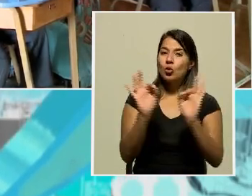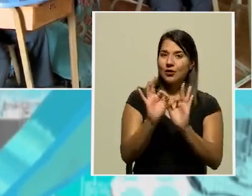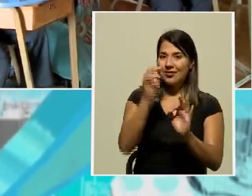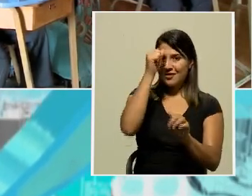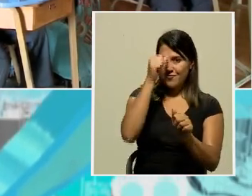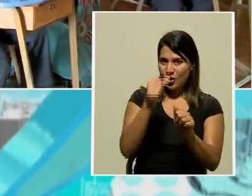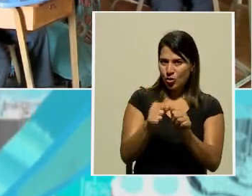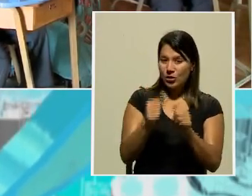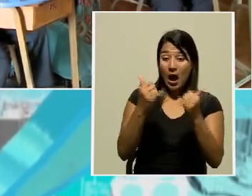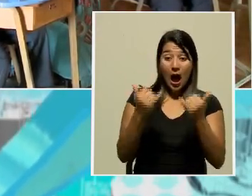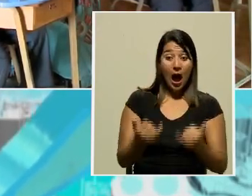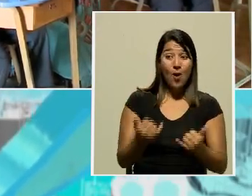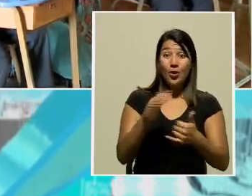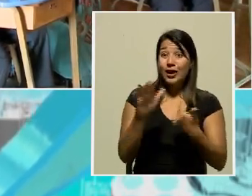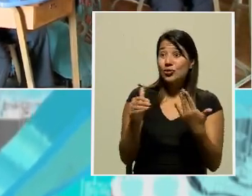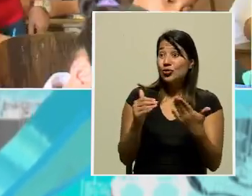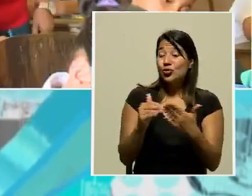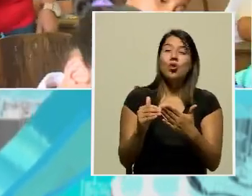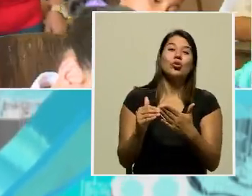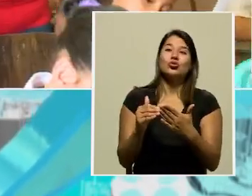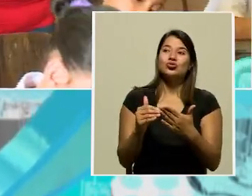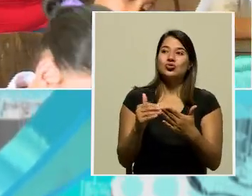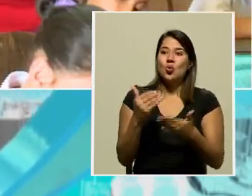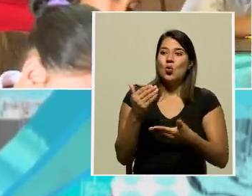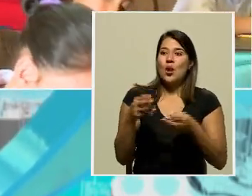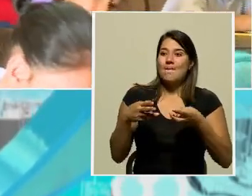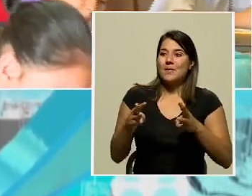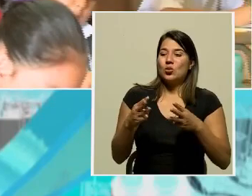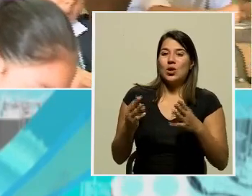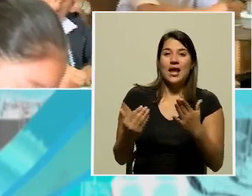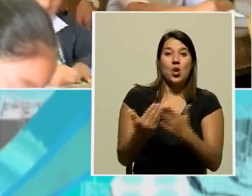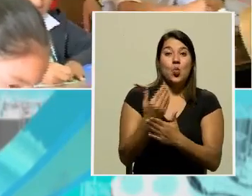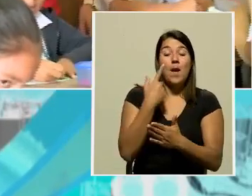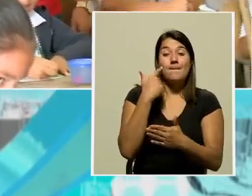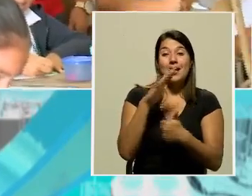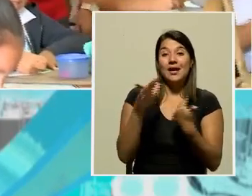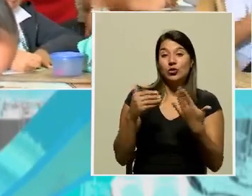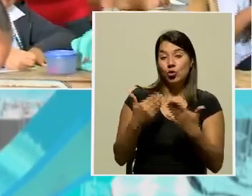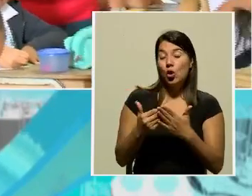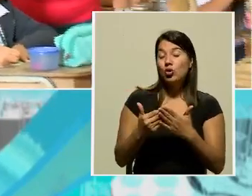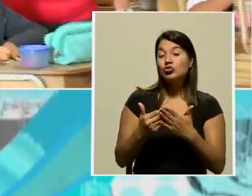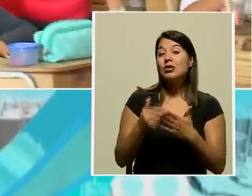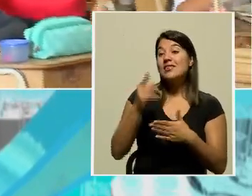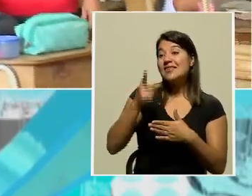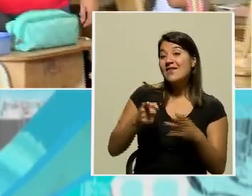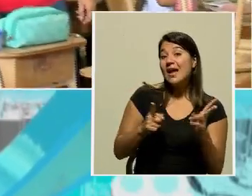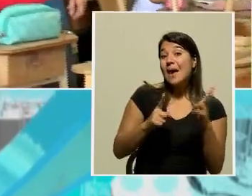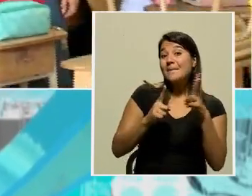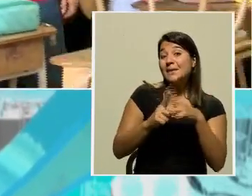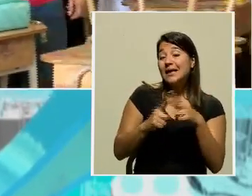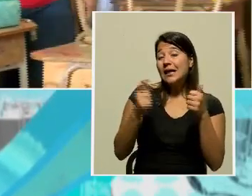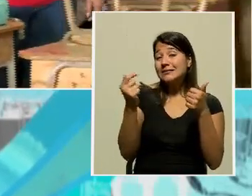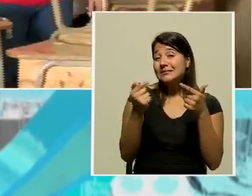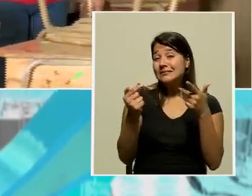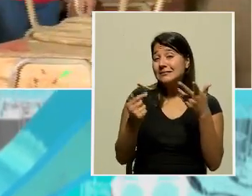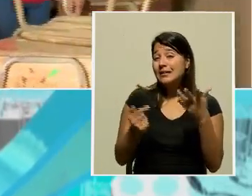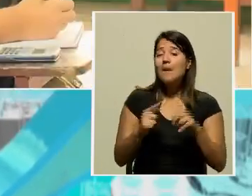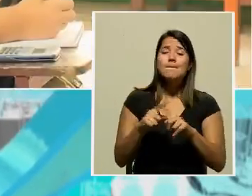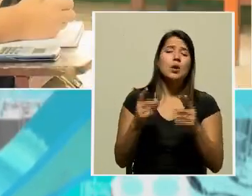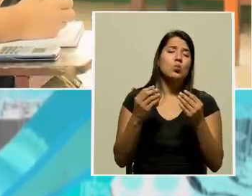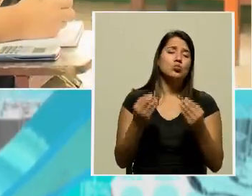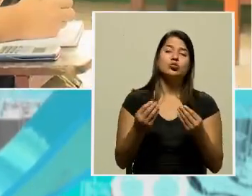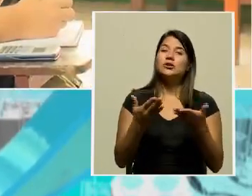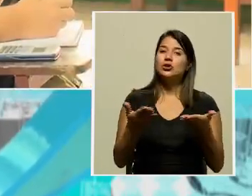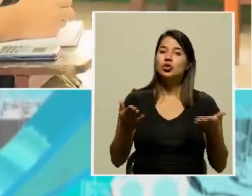aprendiendo todos, que hay unas ciertas disposiciones que se tienen que implementar, pero que desde luego hay muchas cosas que ir corrigiendo en el camino que